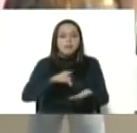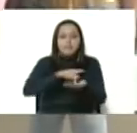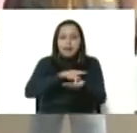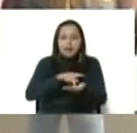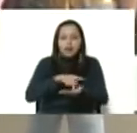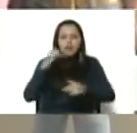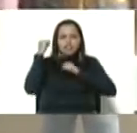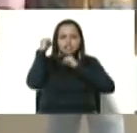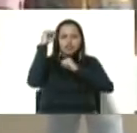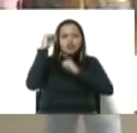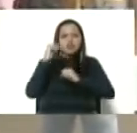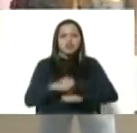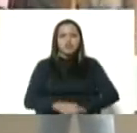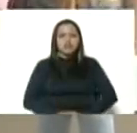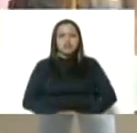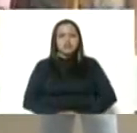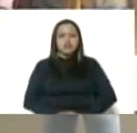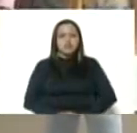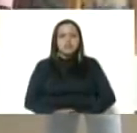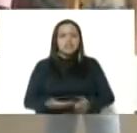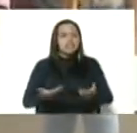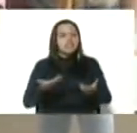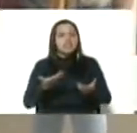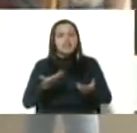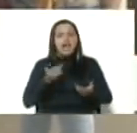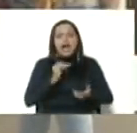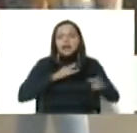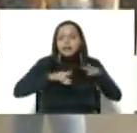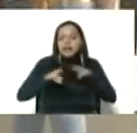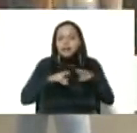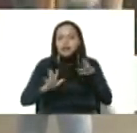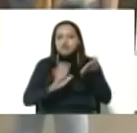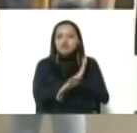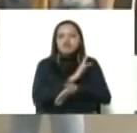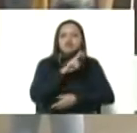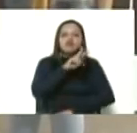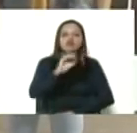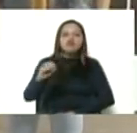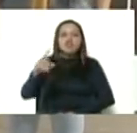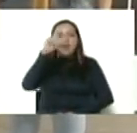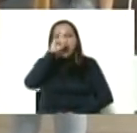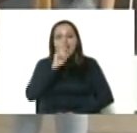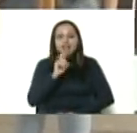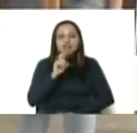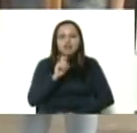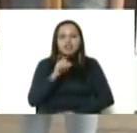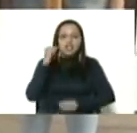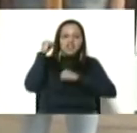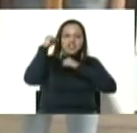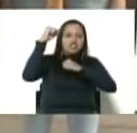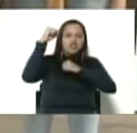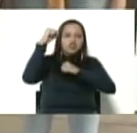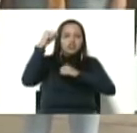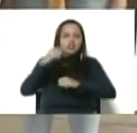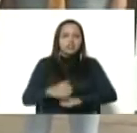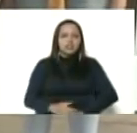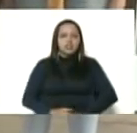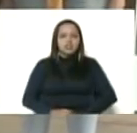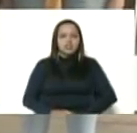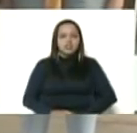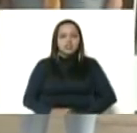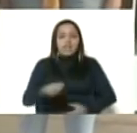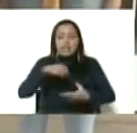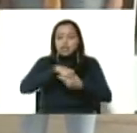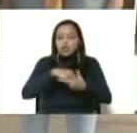victoriosa, y en el marco de lo que ha sido los 200 años de nuestra victoria, dentro